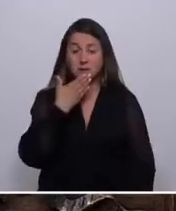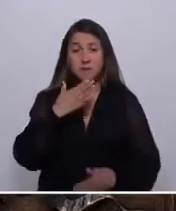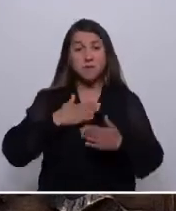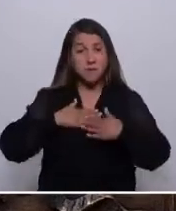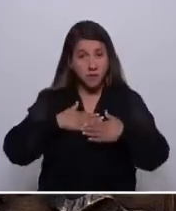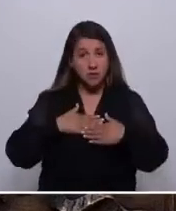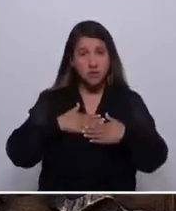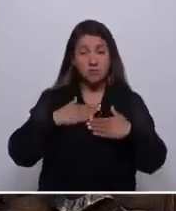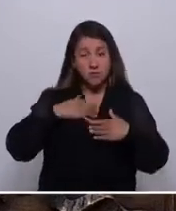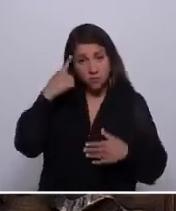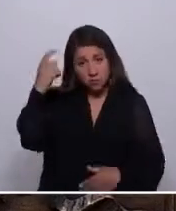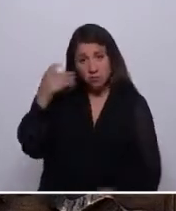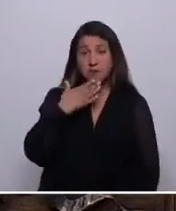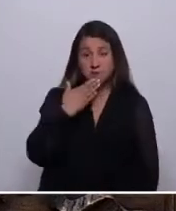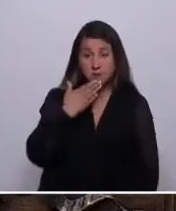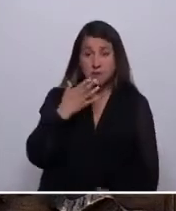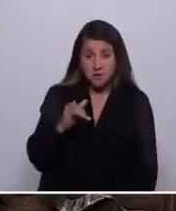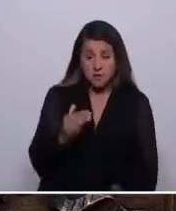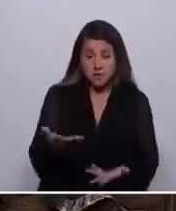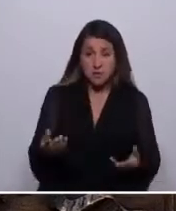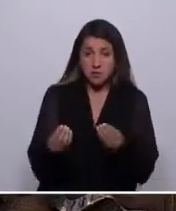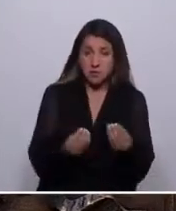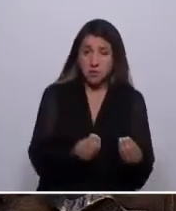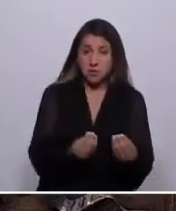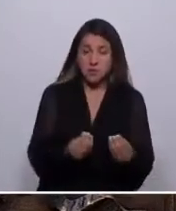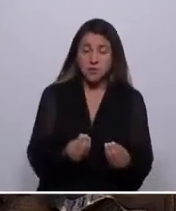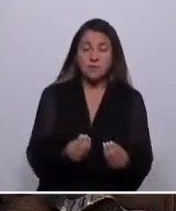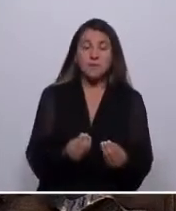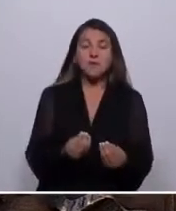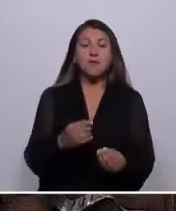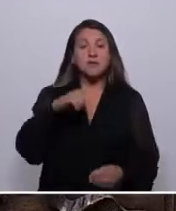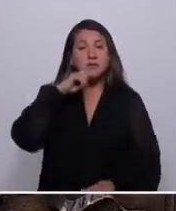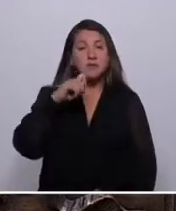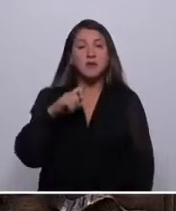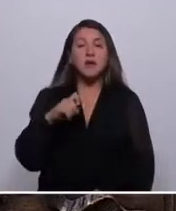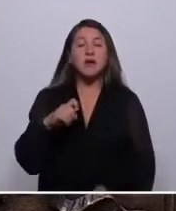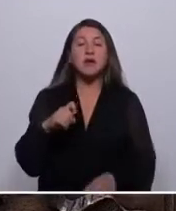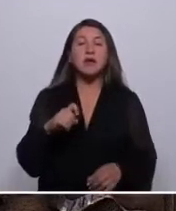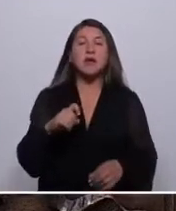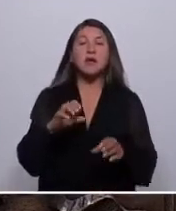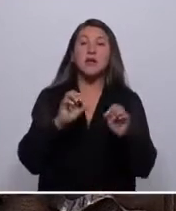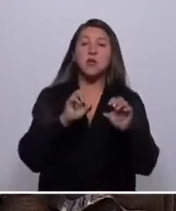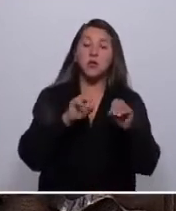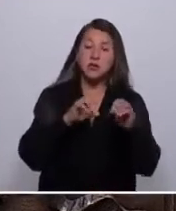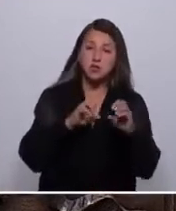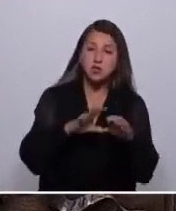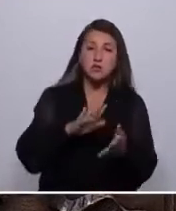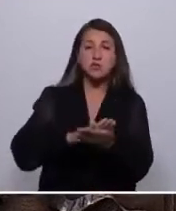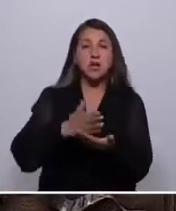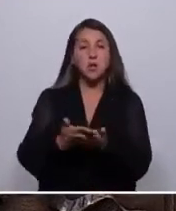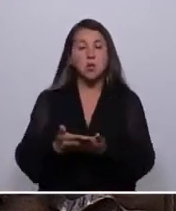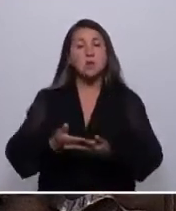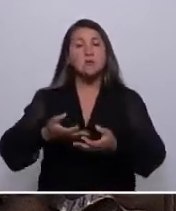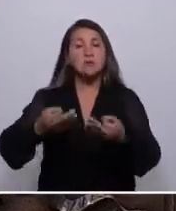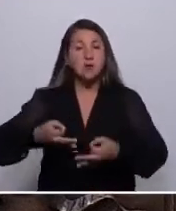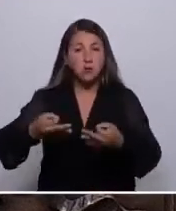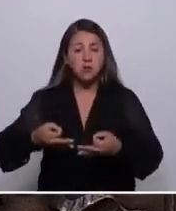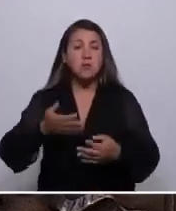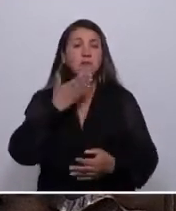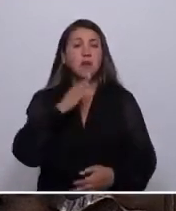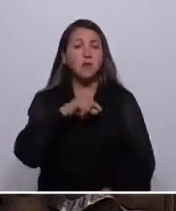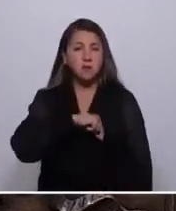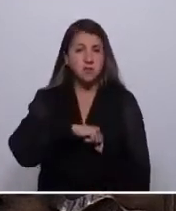aunque no los crean. Sí, son los míos. Una mejor educación, salud, seguridad, mejores